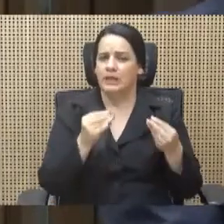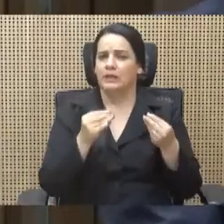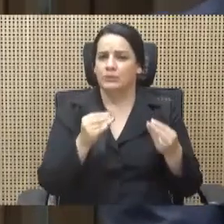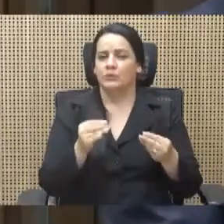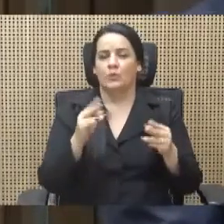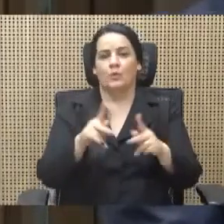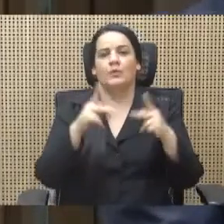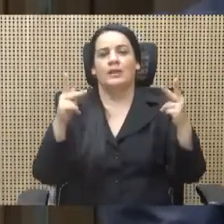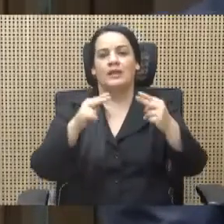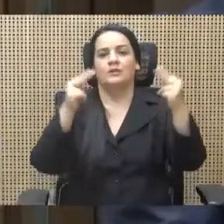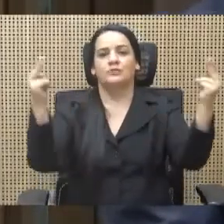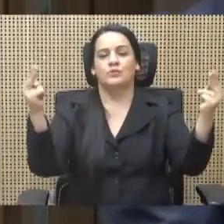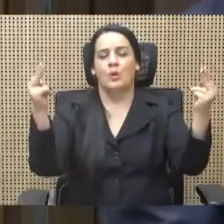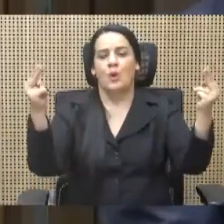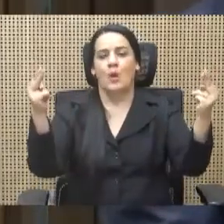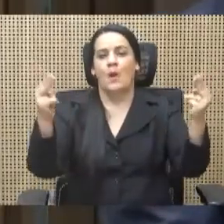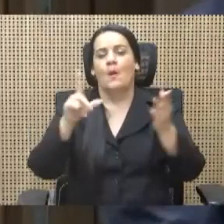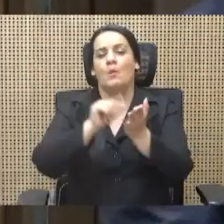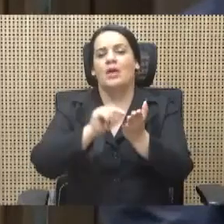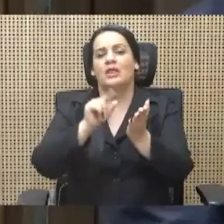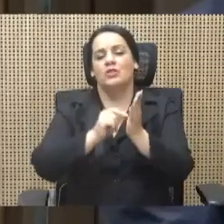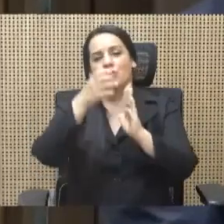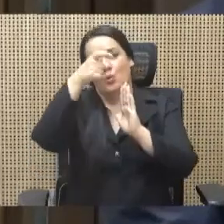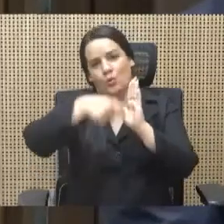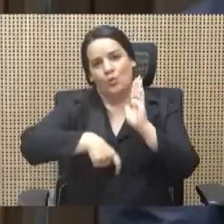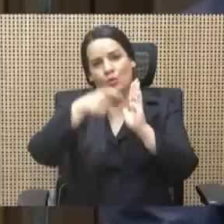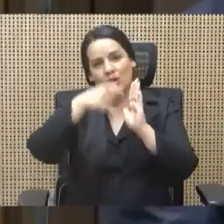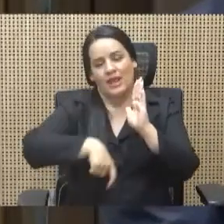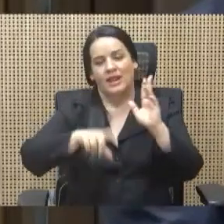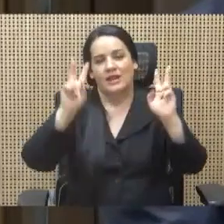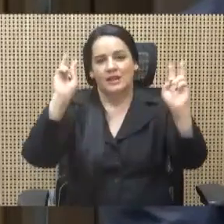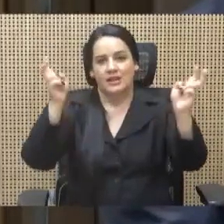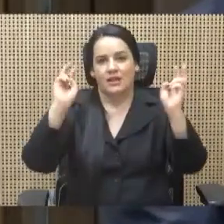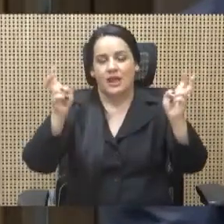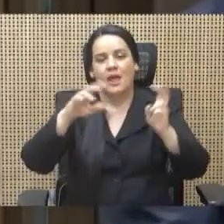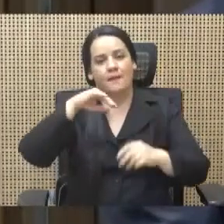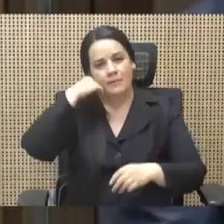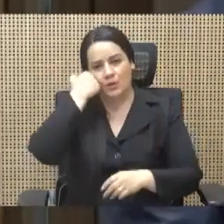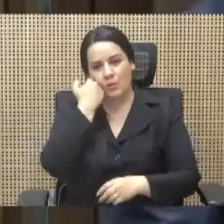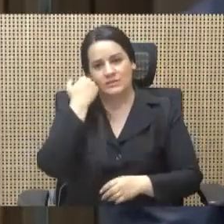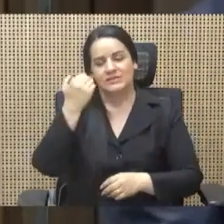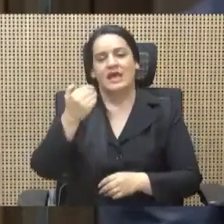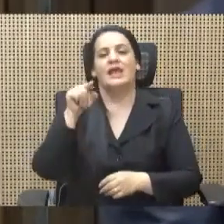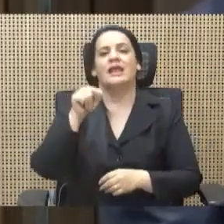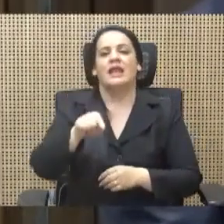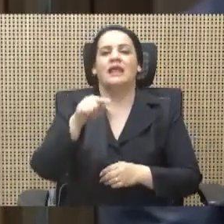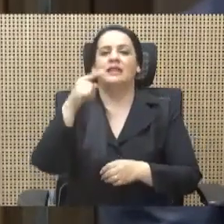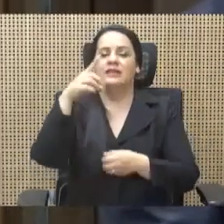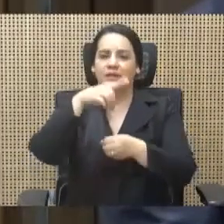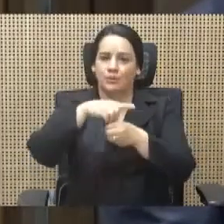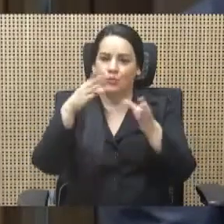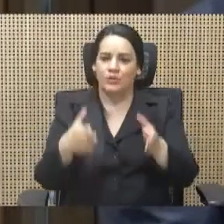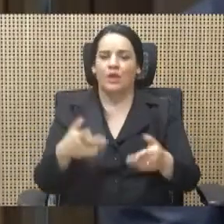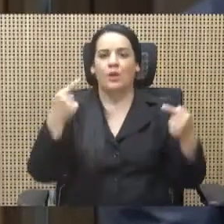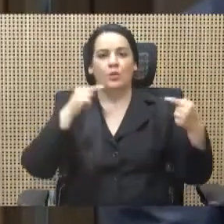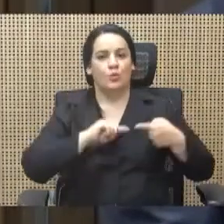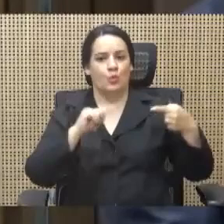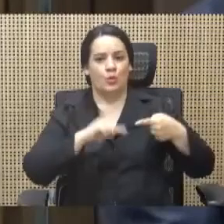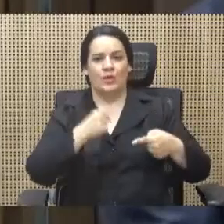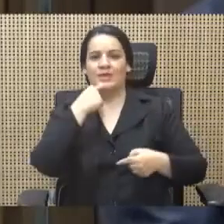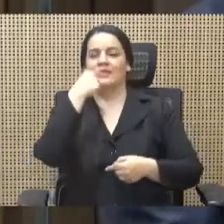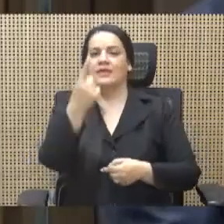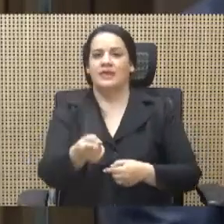editorial titulado La Vergüenza de la Diputada. Claro que les dolió que señalara las perversas